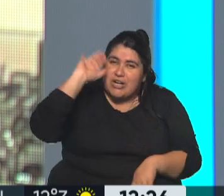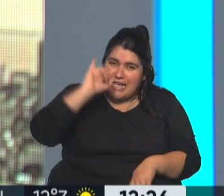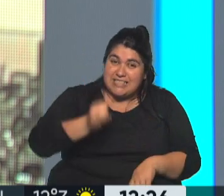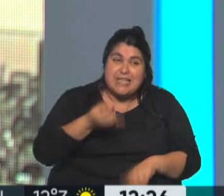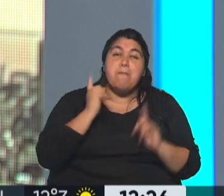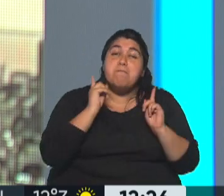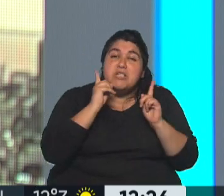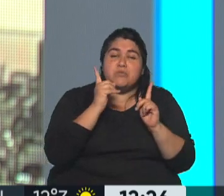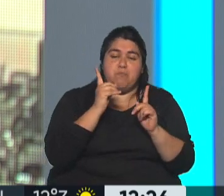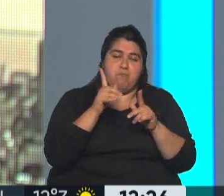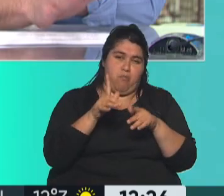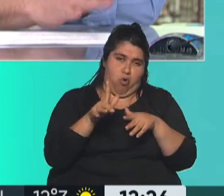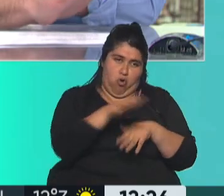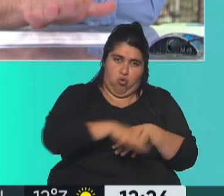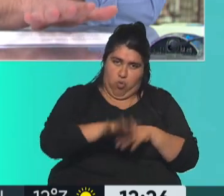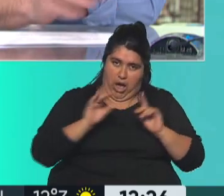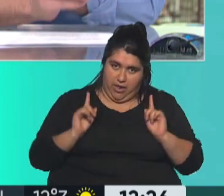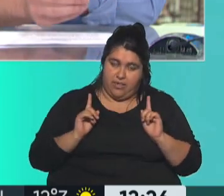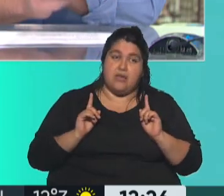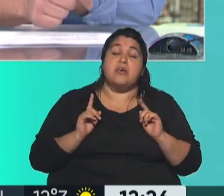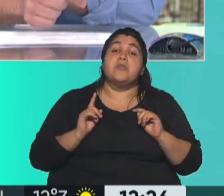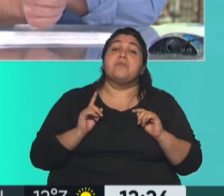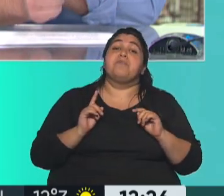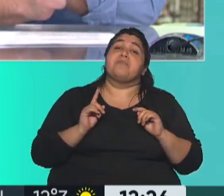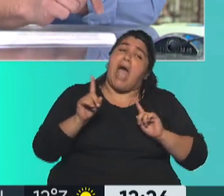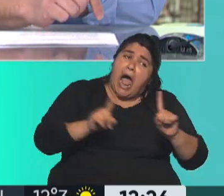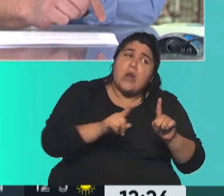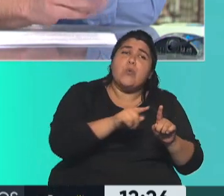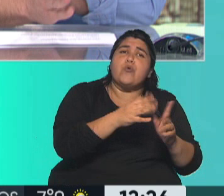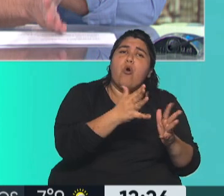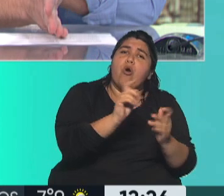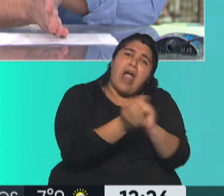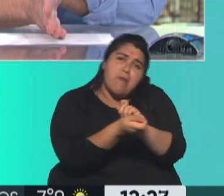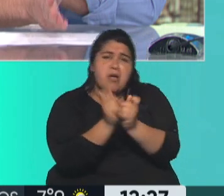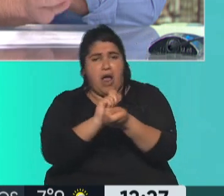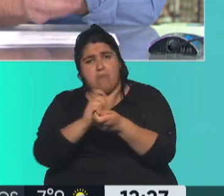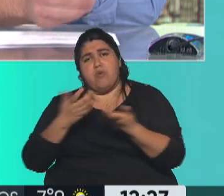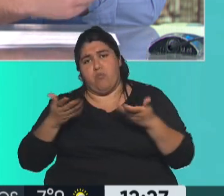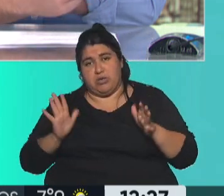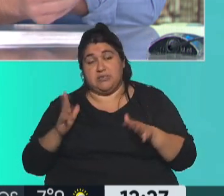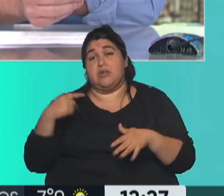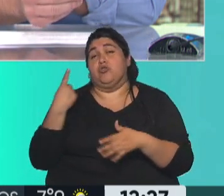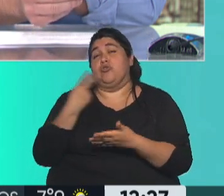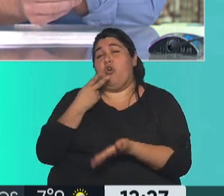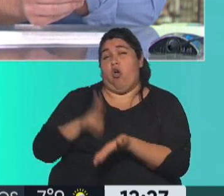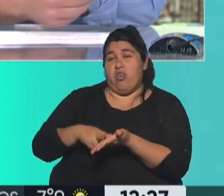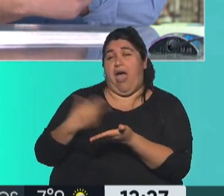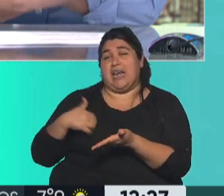mismo lugar. Puede haber algunos casos específicos, nosotros en la DINE y el Correo Argentino estamos